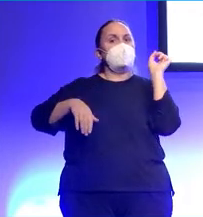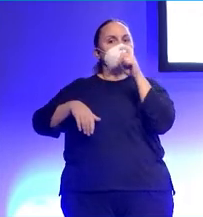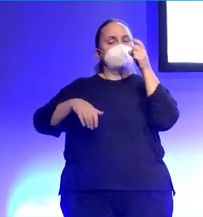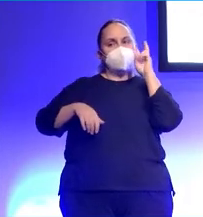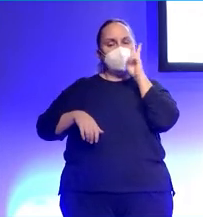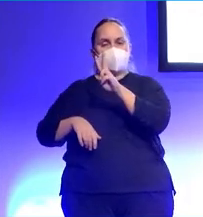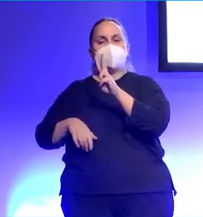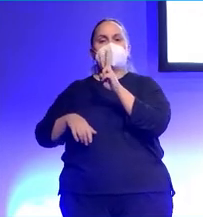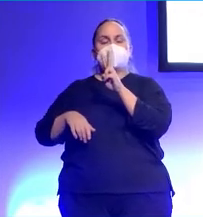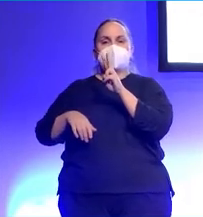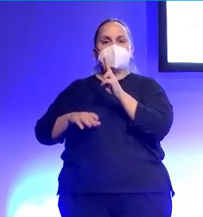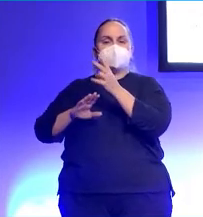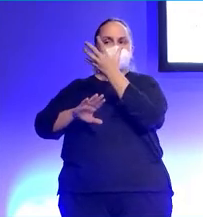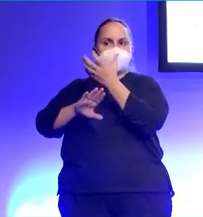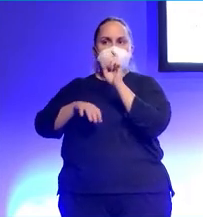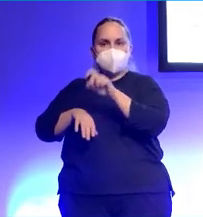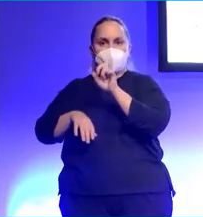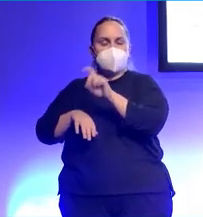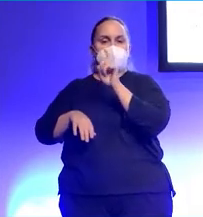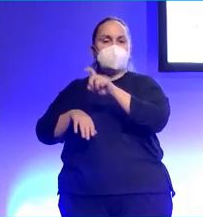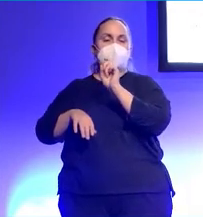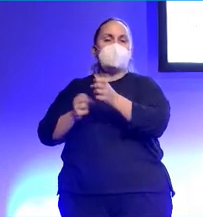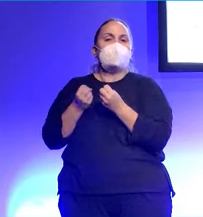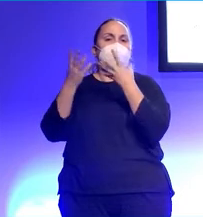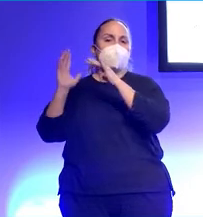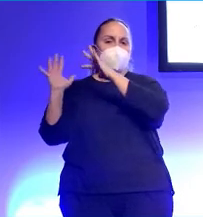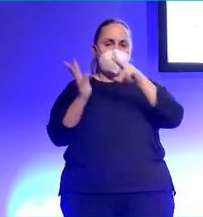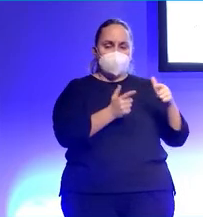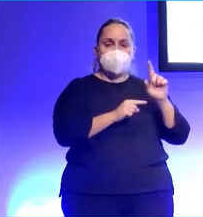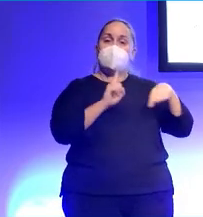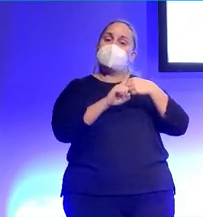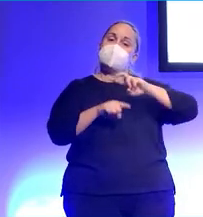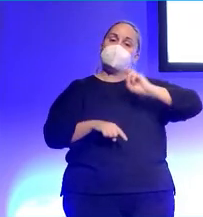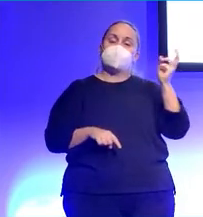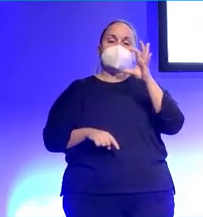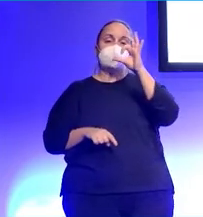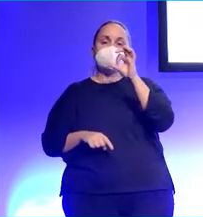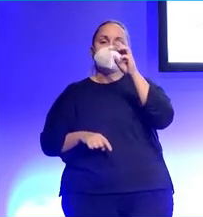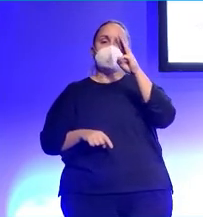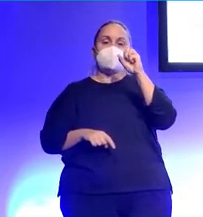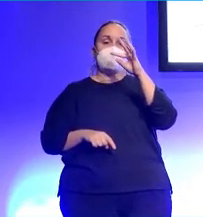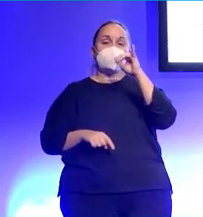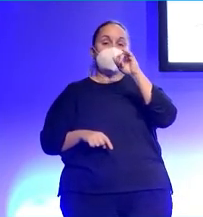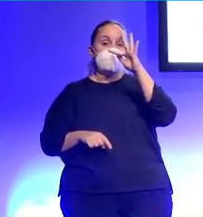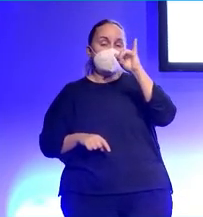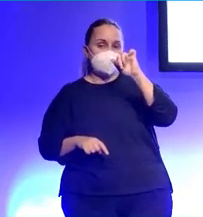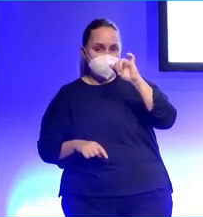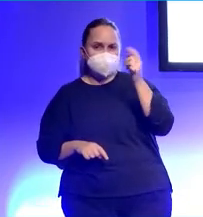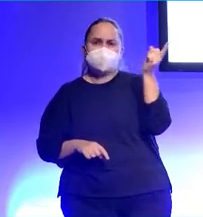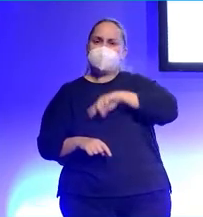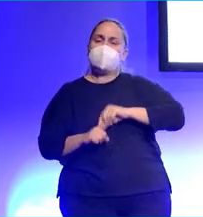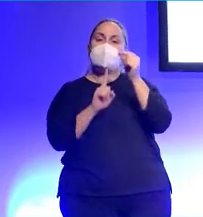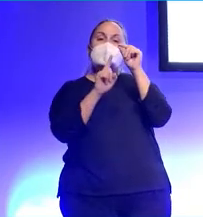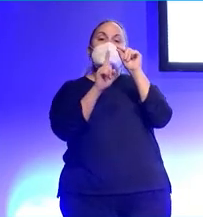y suele que sumar de Spotify, que no son muchas, y ya os podéis hacer una idea. bueno, ese ha el crecimiento. Podría haber